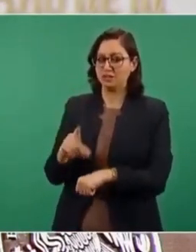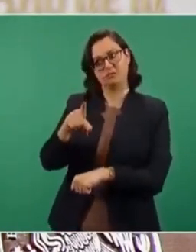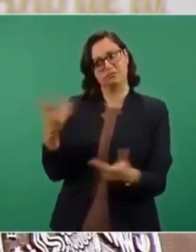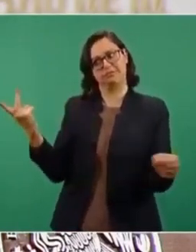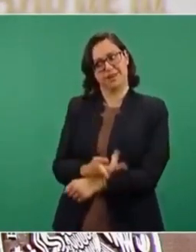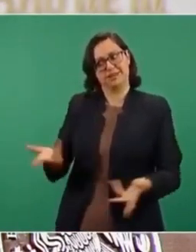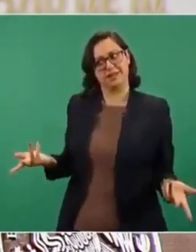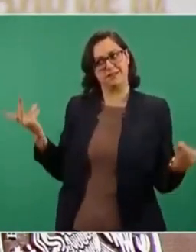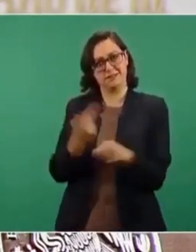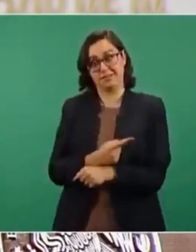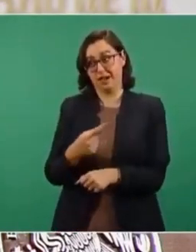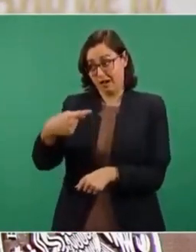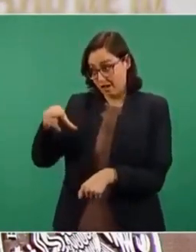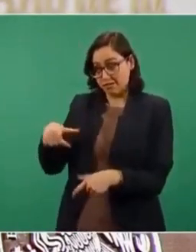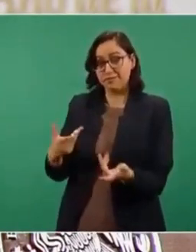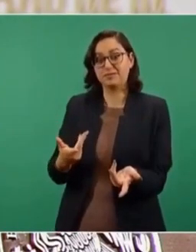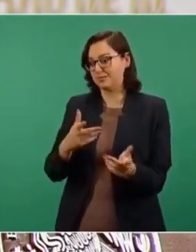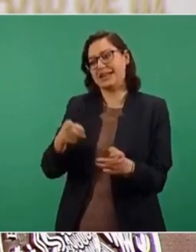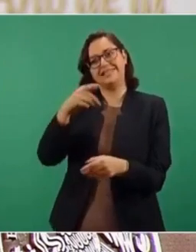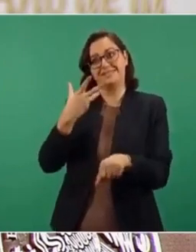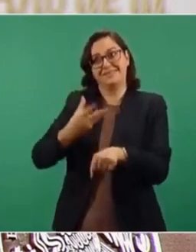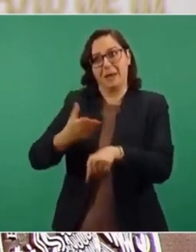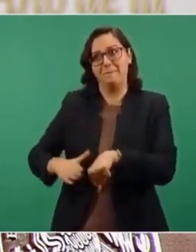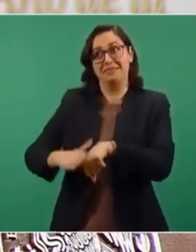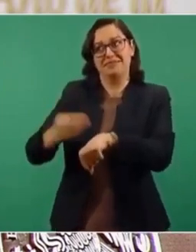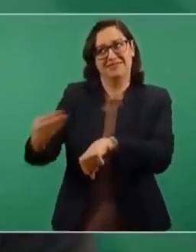se pasan, no voy a decir lo demás,